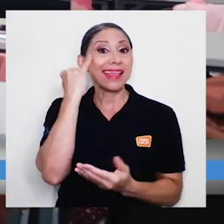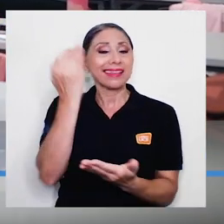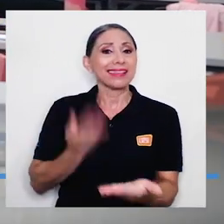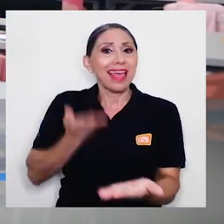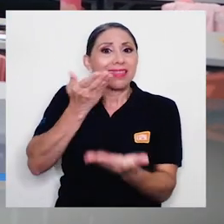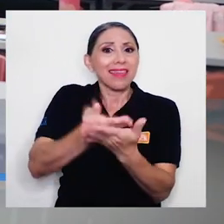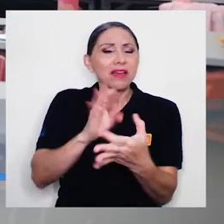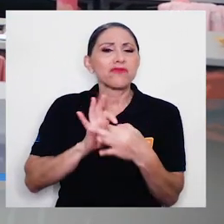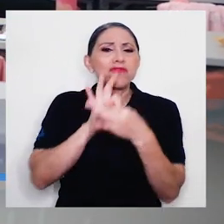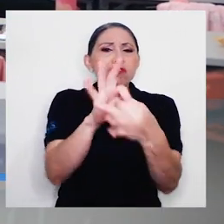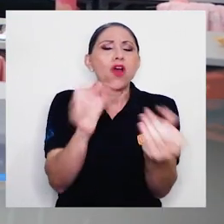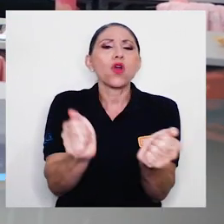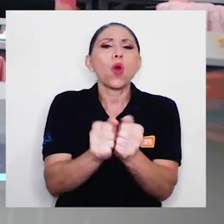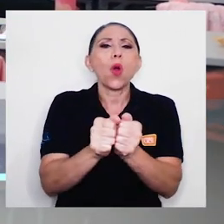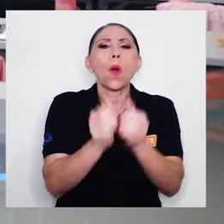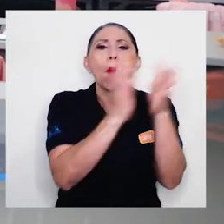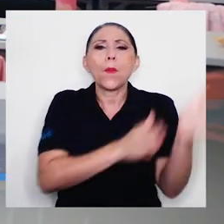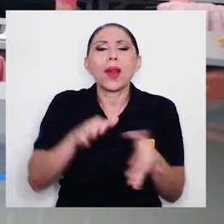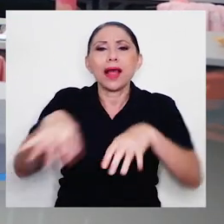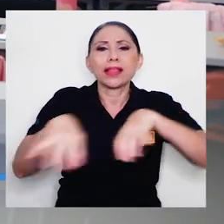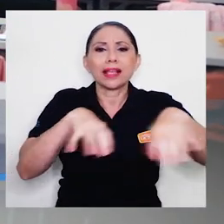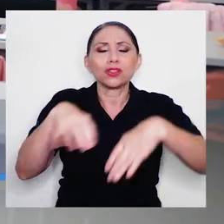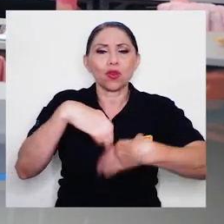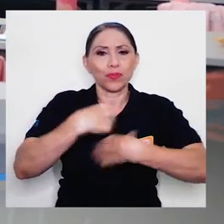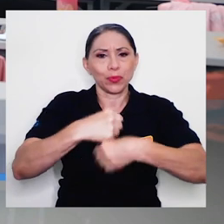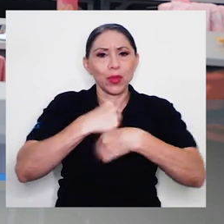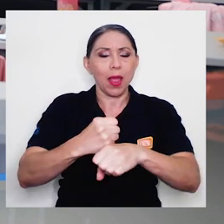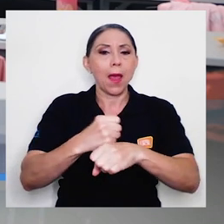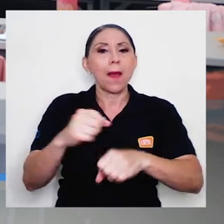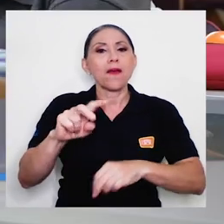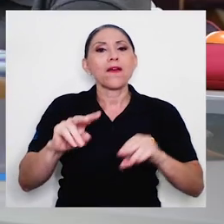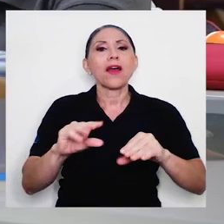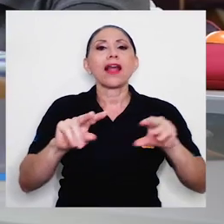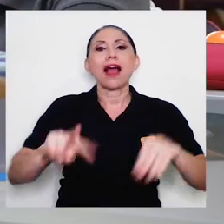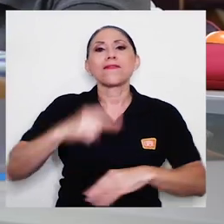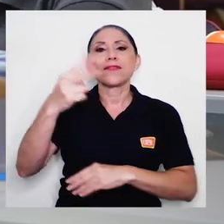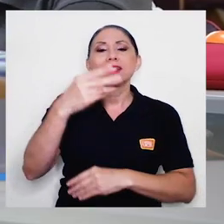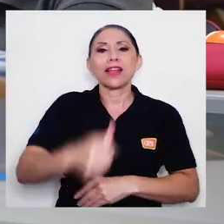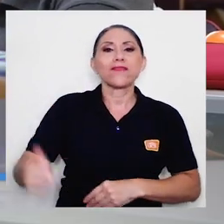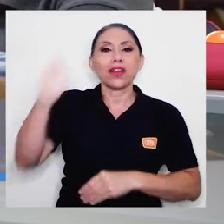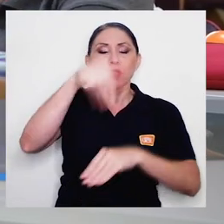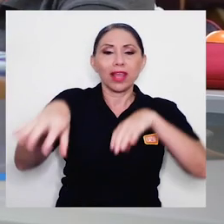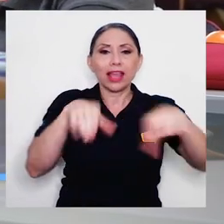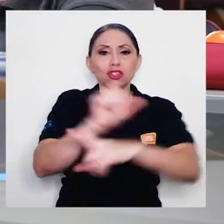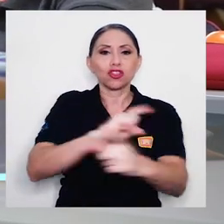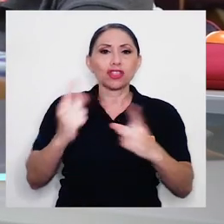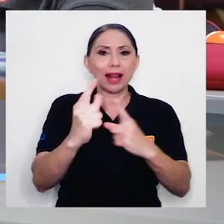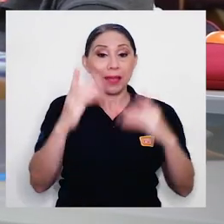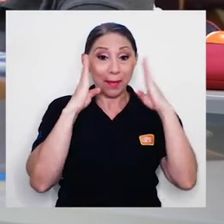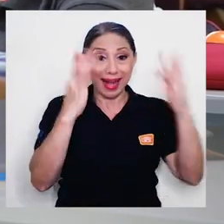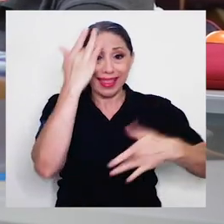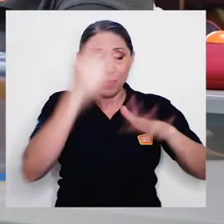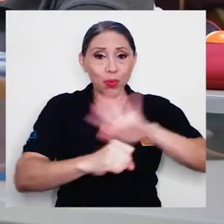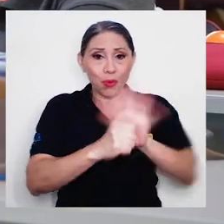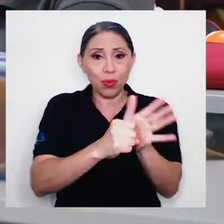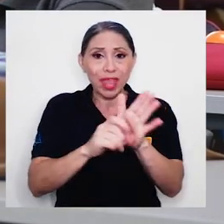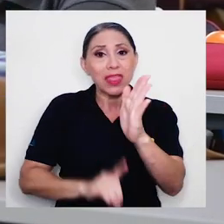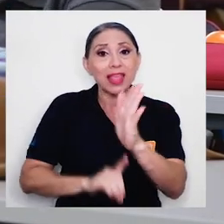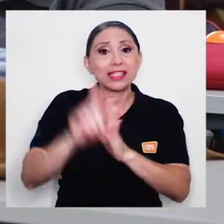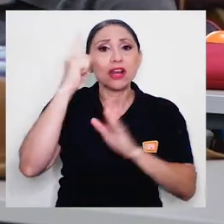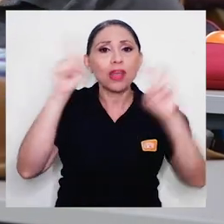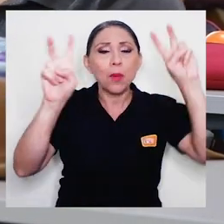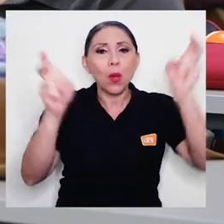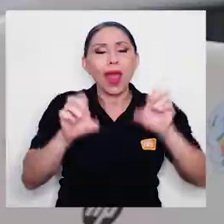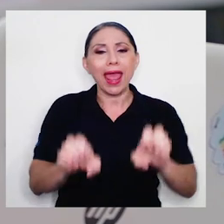surge en el marco del plan de acción creado por la Vicerrectoría de Acción Social para atender la pandemia y es desarrollada por el Eje de